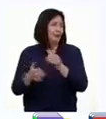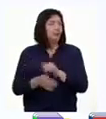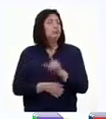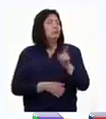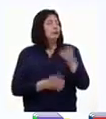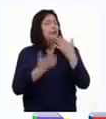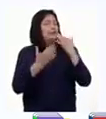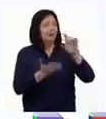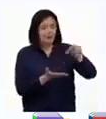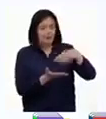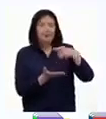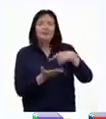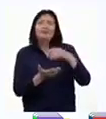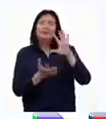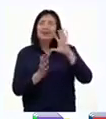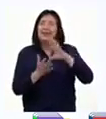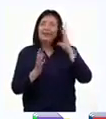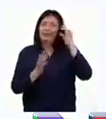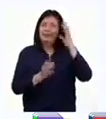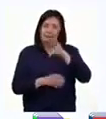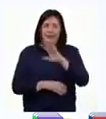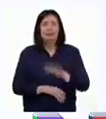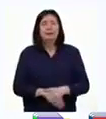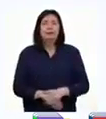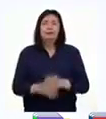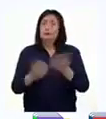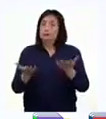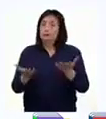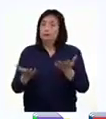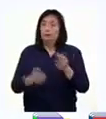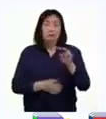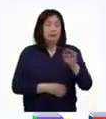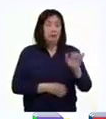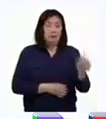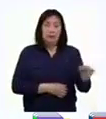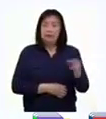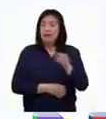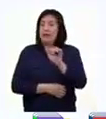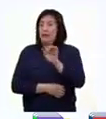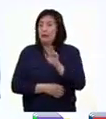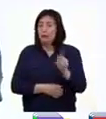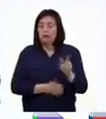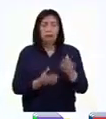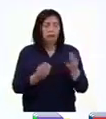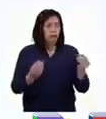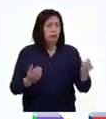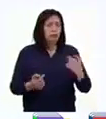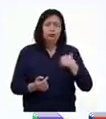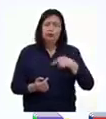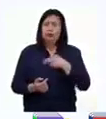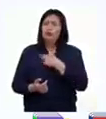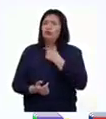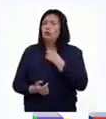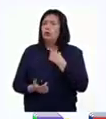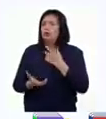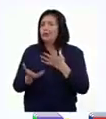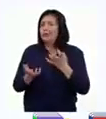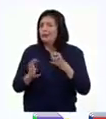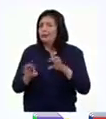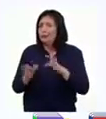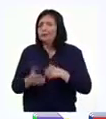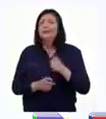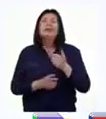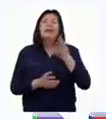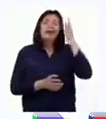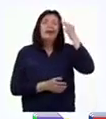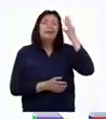Gracias por compartirnos sus experiencias, chicos. Como Mía y Arturo han mencionado, muchos de nuestros gustos e intereses tienen que ver con